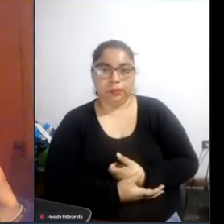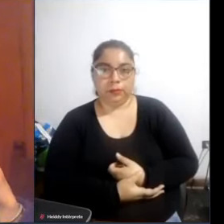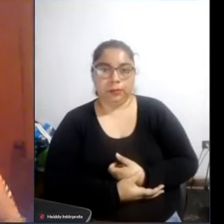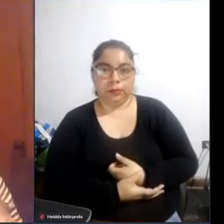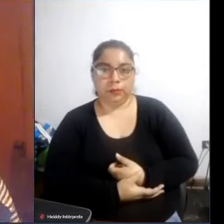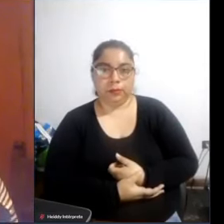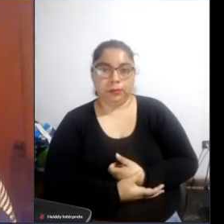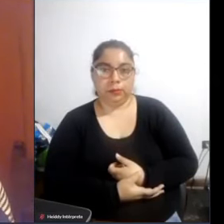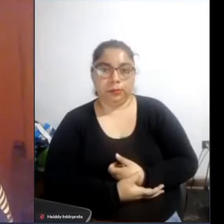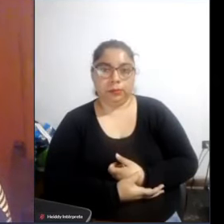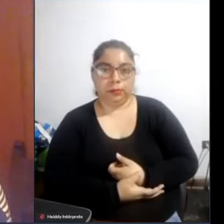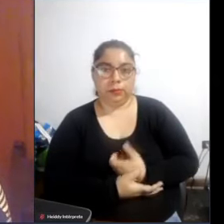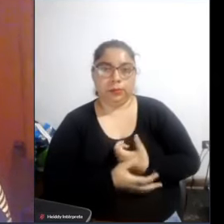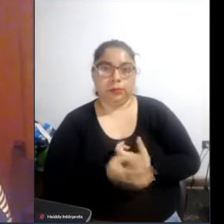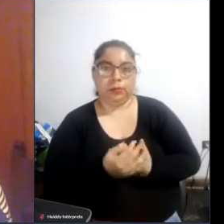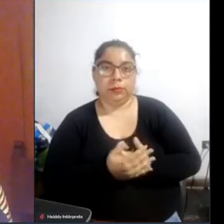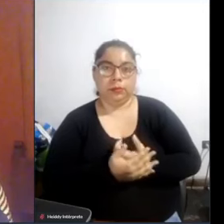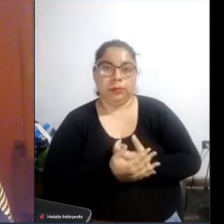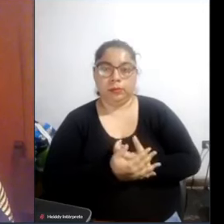tampoco tampoco